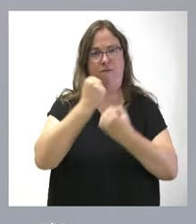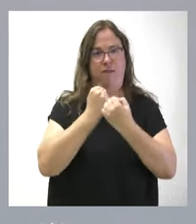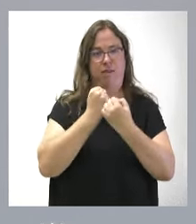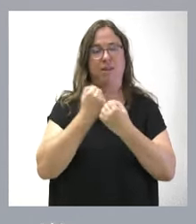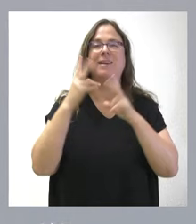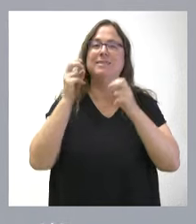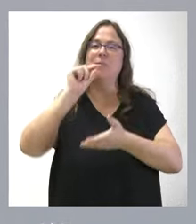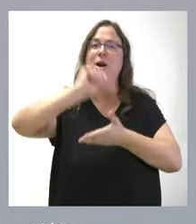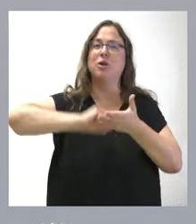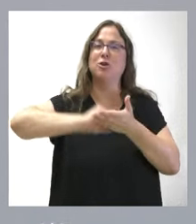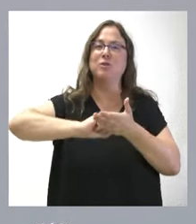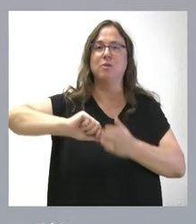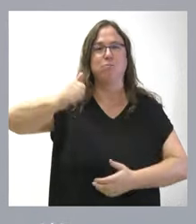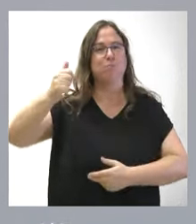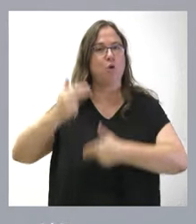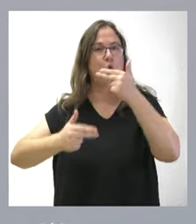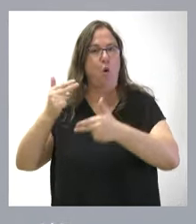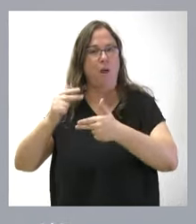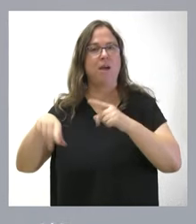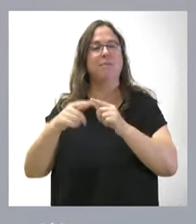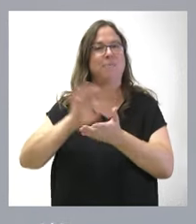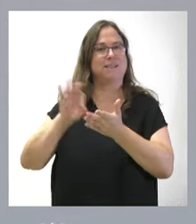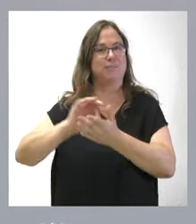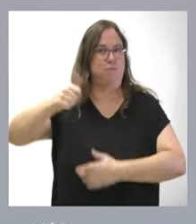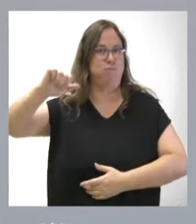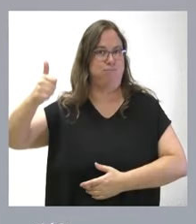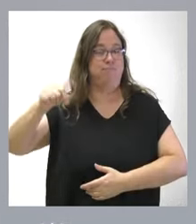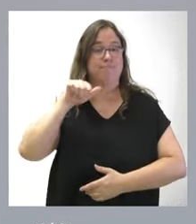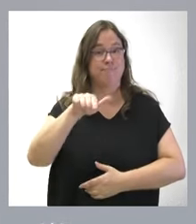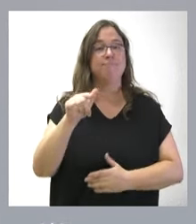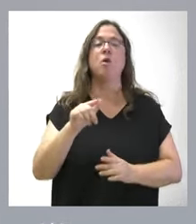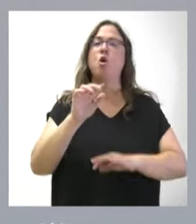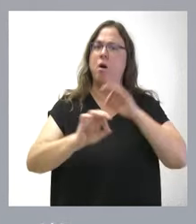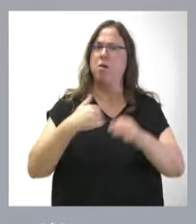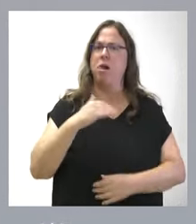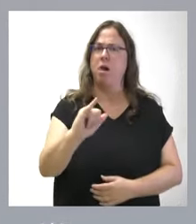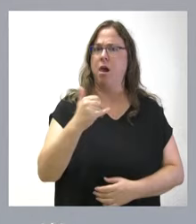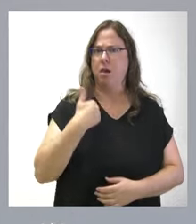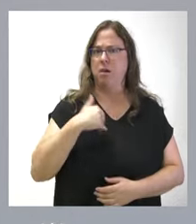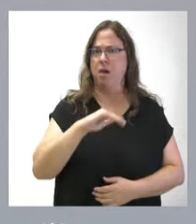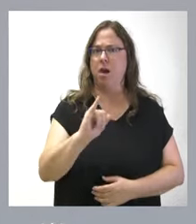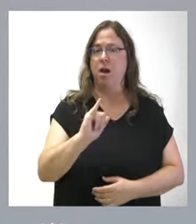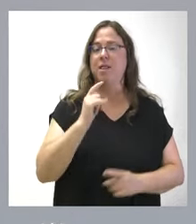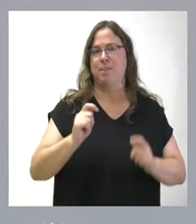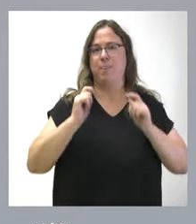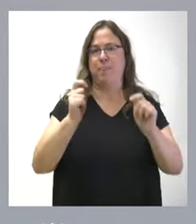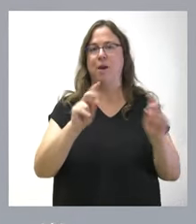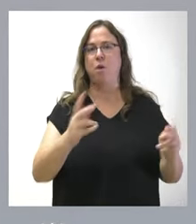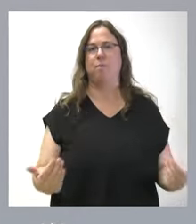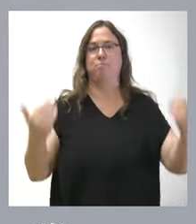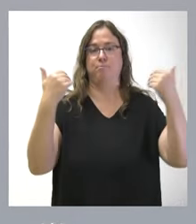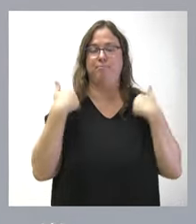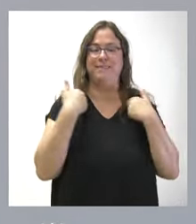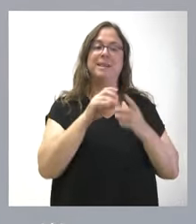contratos de concesión de obra y concesión de servicios. Este es un órgano que ya existe y, por tanto, le otorgamos esta competencia a un órgano ya